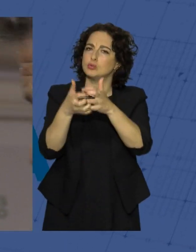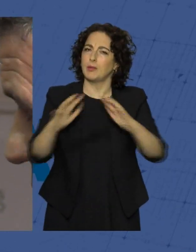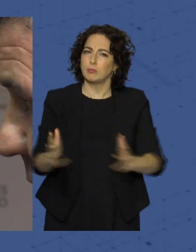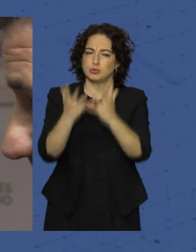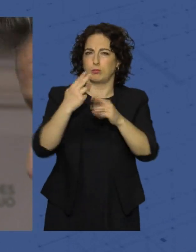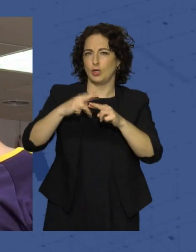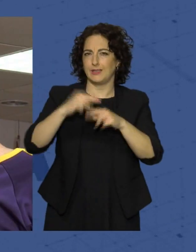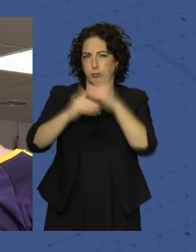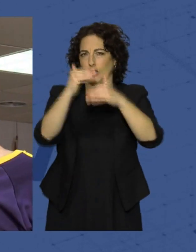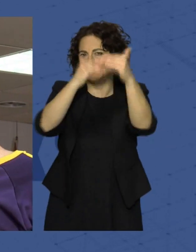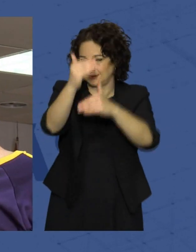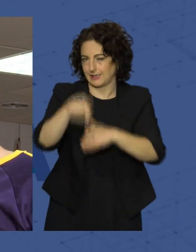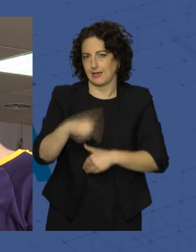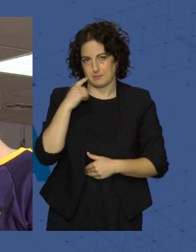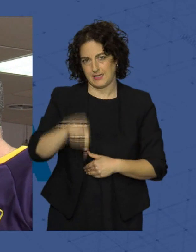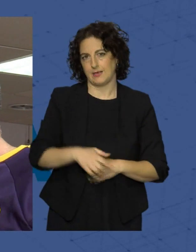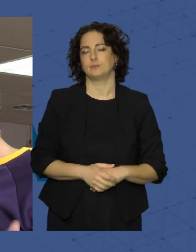progresistas en Almería.